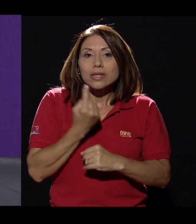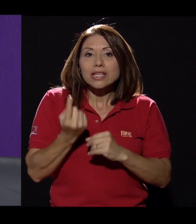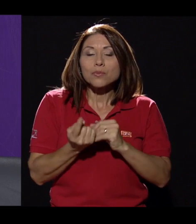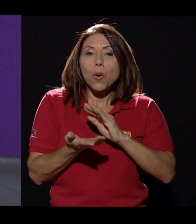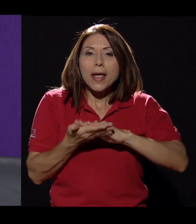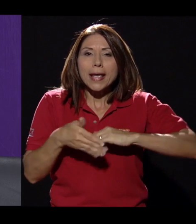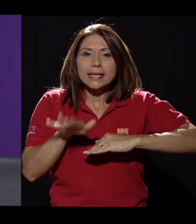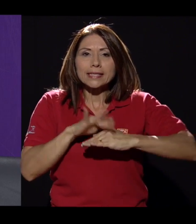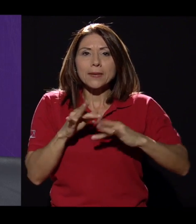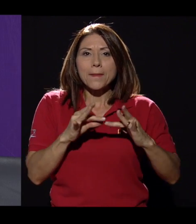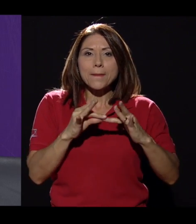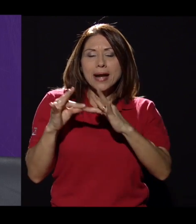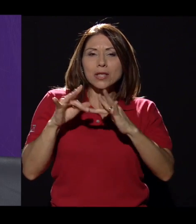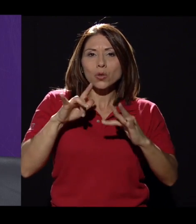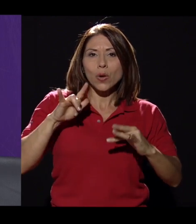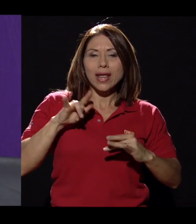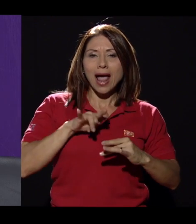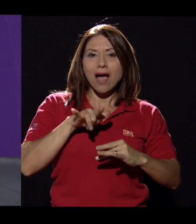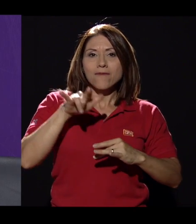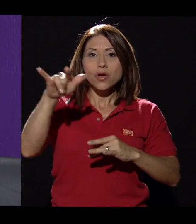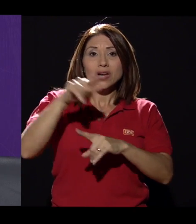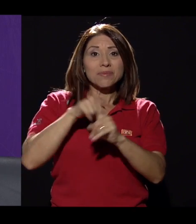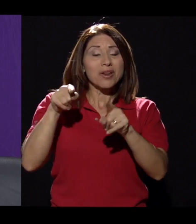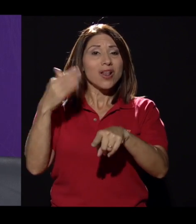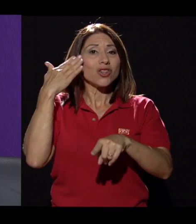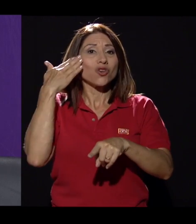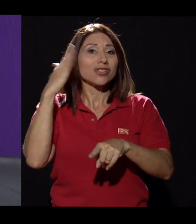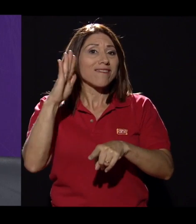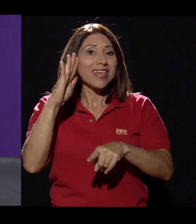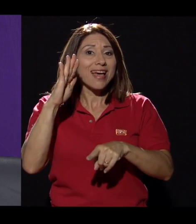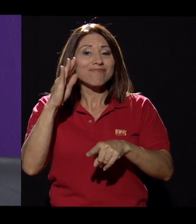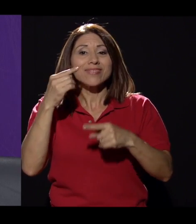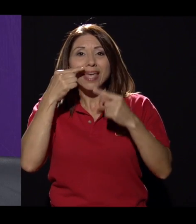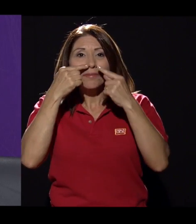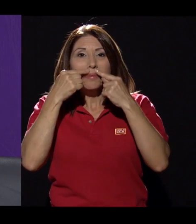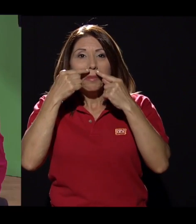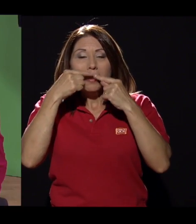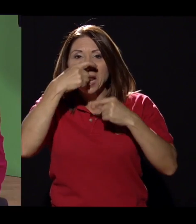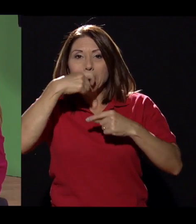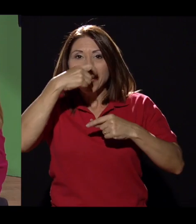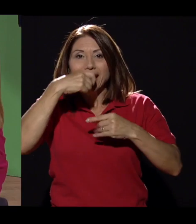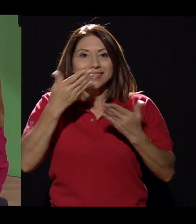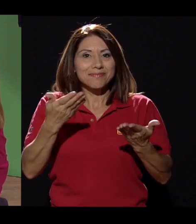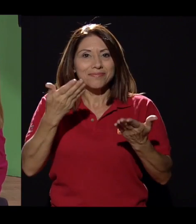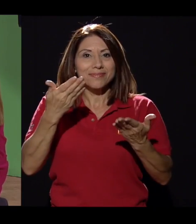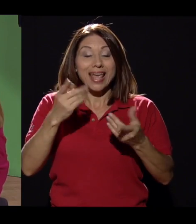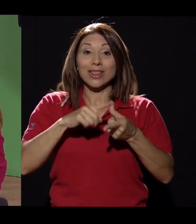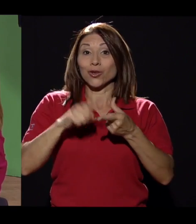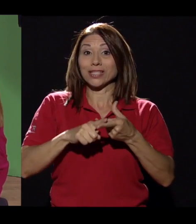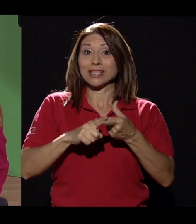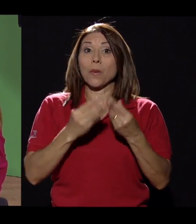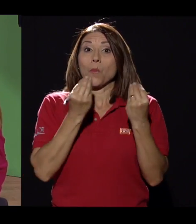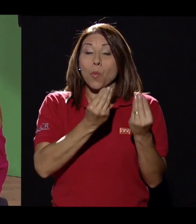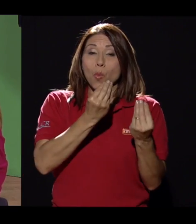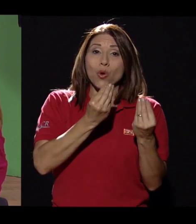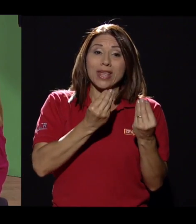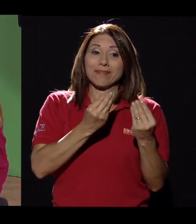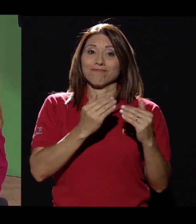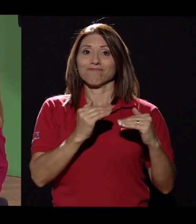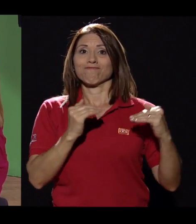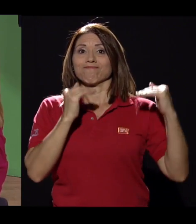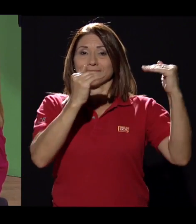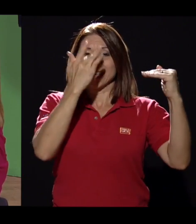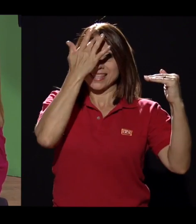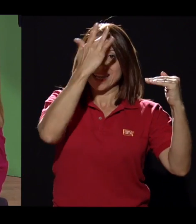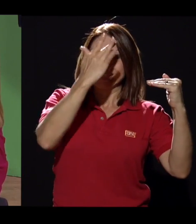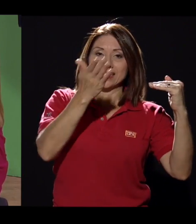aviones, se había convertido en una persona de autismo experta y resulta que no sabía limpiarse la nariz. O sea, ¿por qué? Porque son muy altos en unas cosas y muy